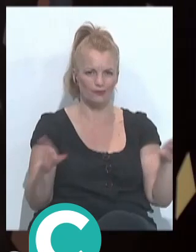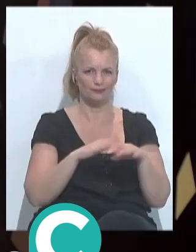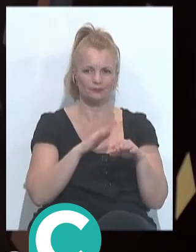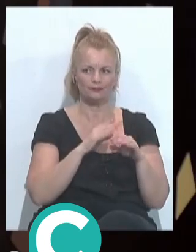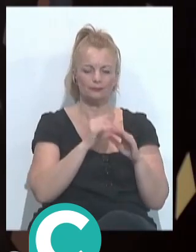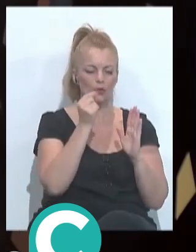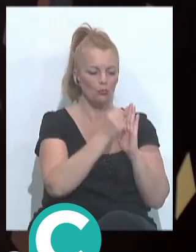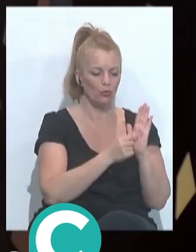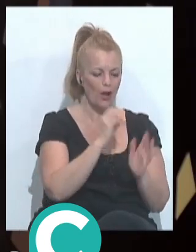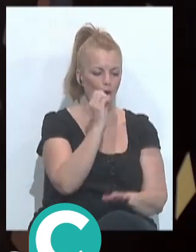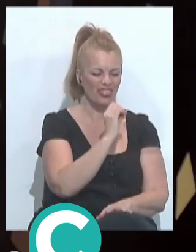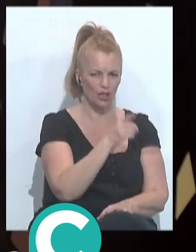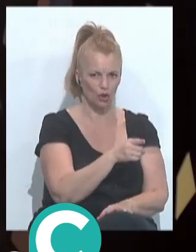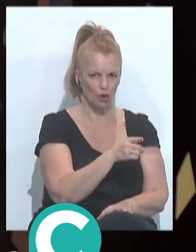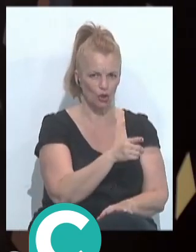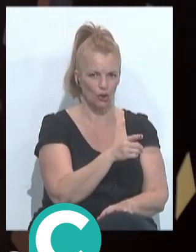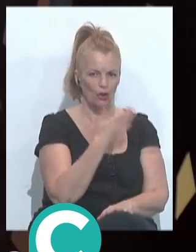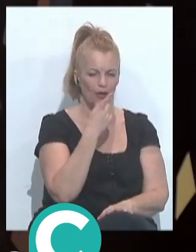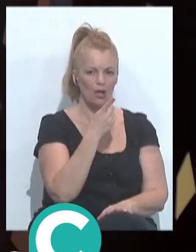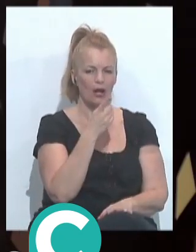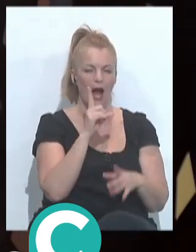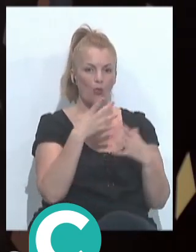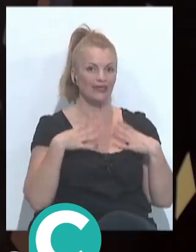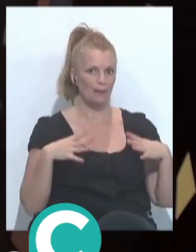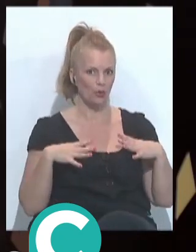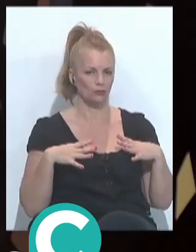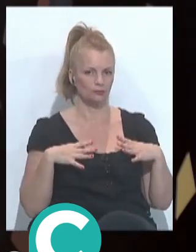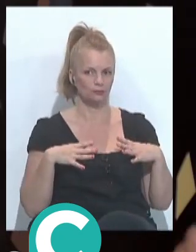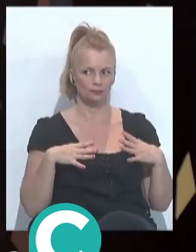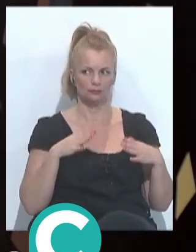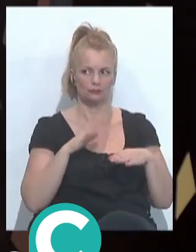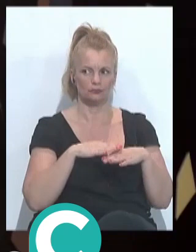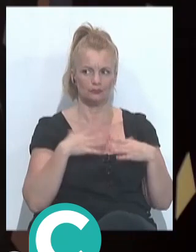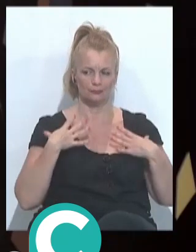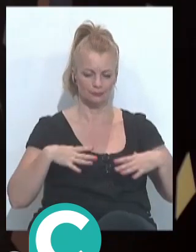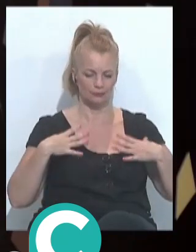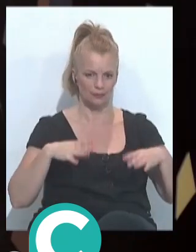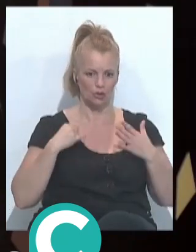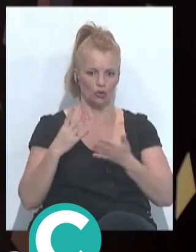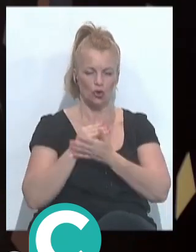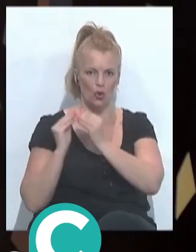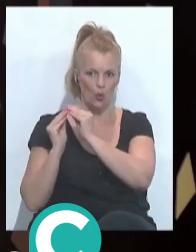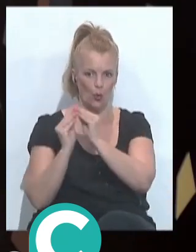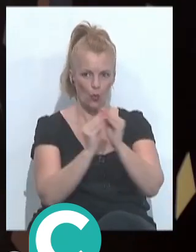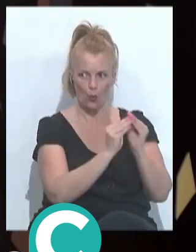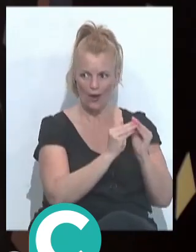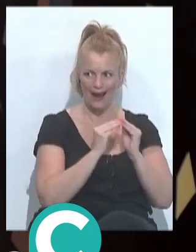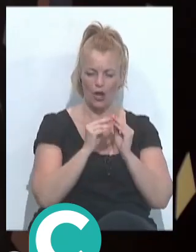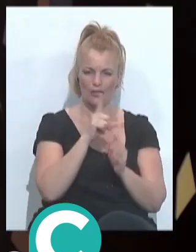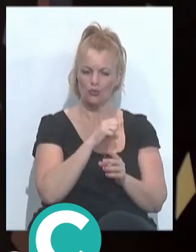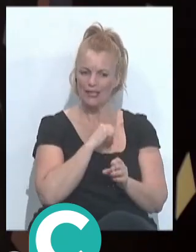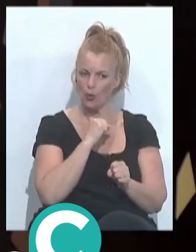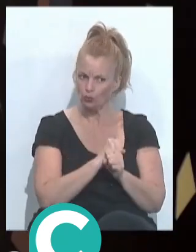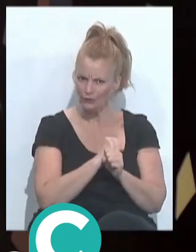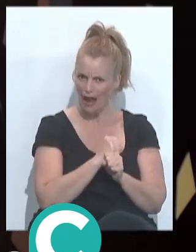puntuar con cero en este caso a un tipo se han presentado con un tipo van todos iguales ¿sabes? que tú dices eso tiene un